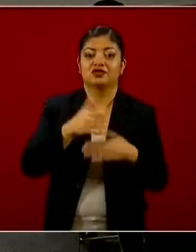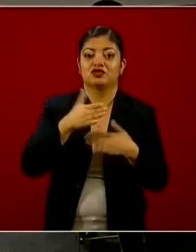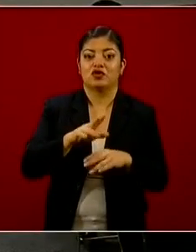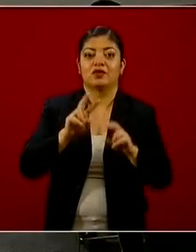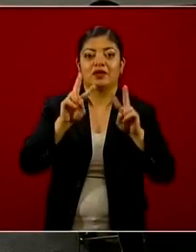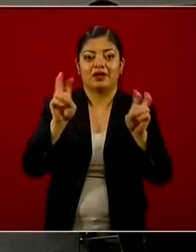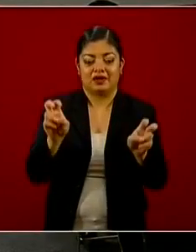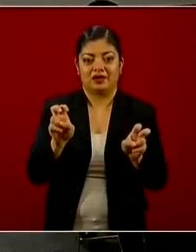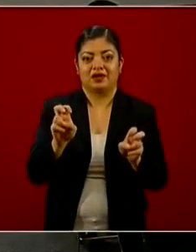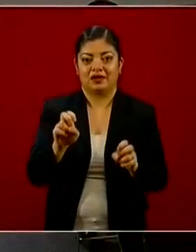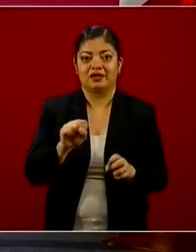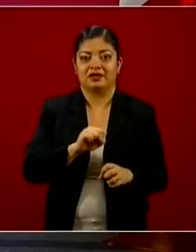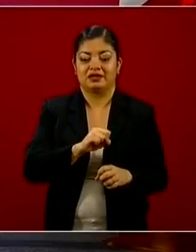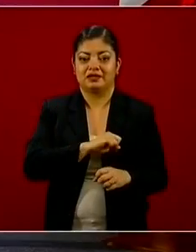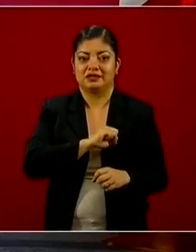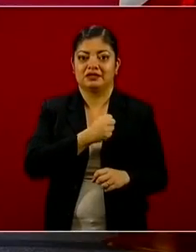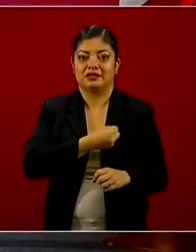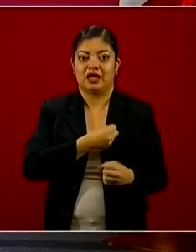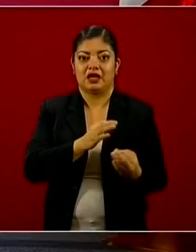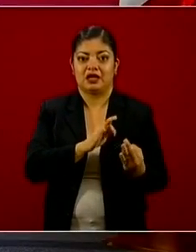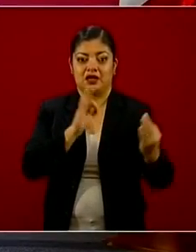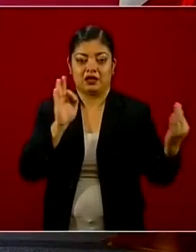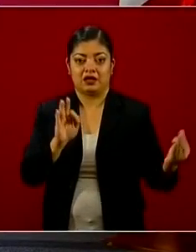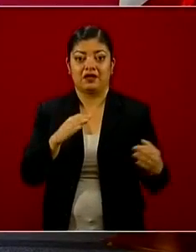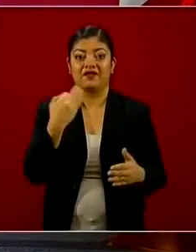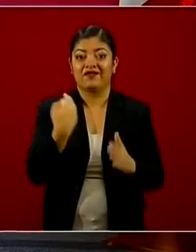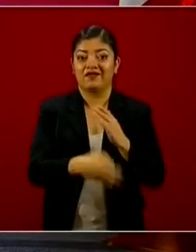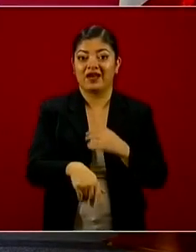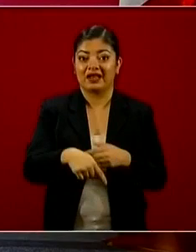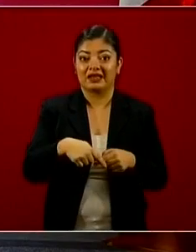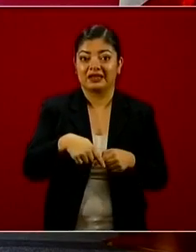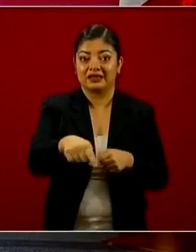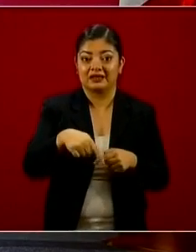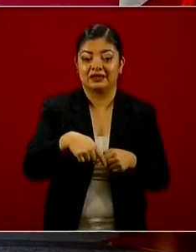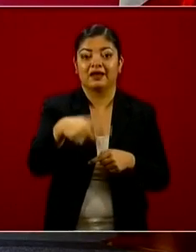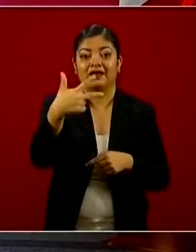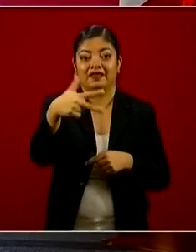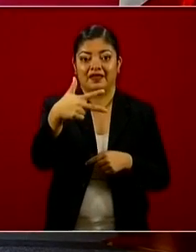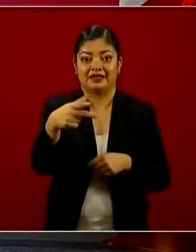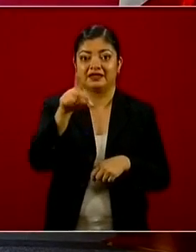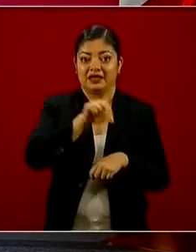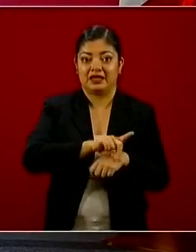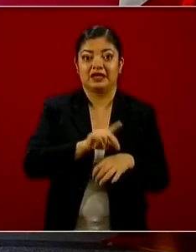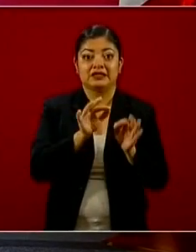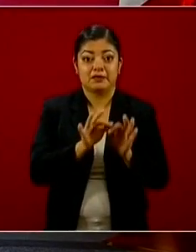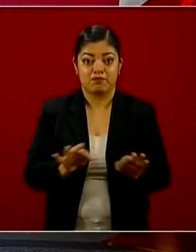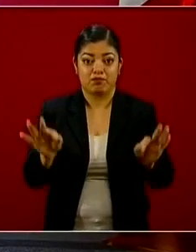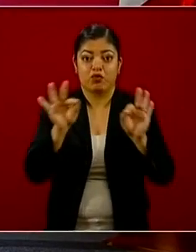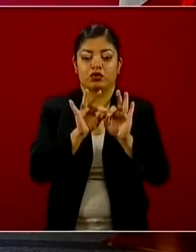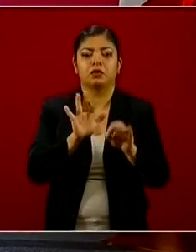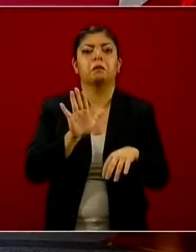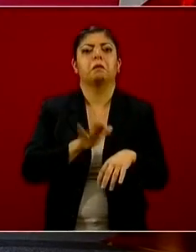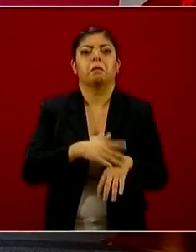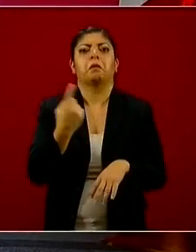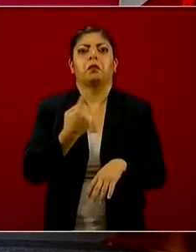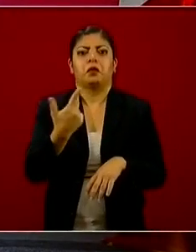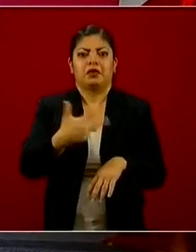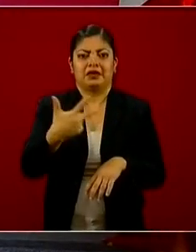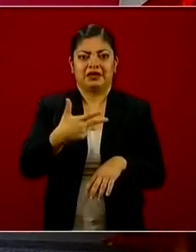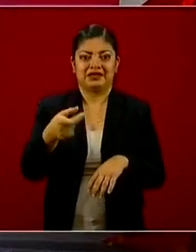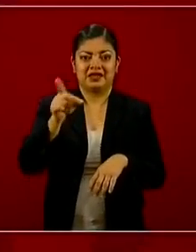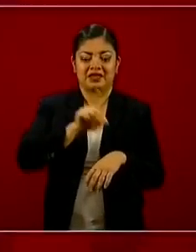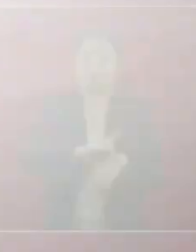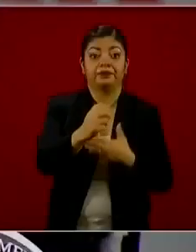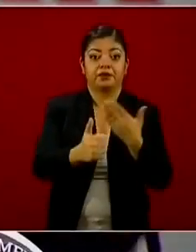Faltan 13 días, 13 días extraordinariamente importantes, porque estos 13 días son dos